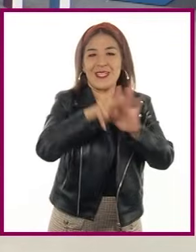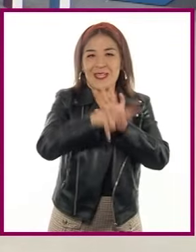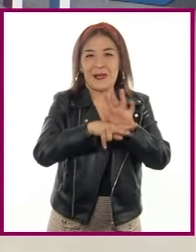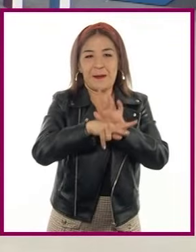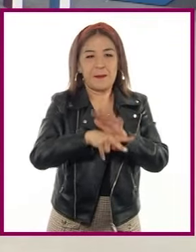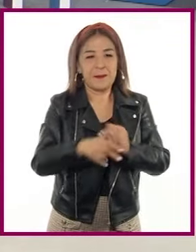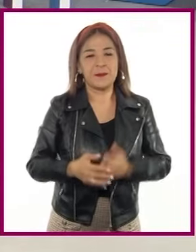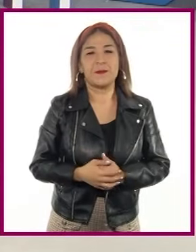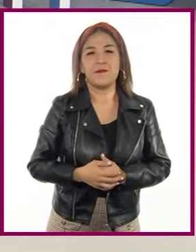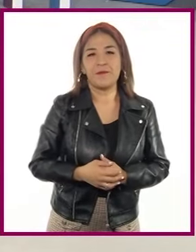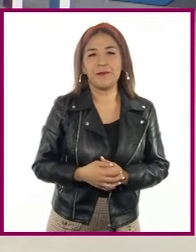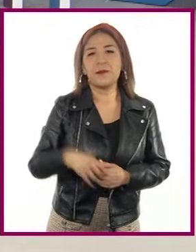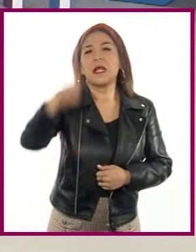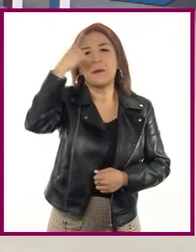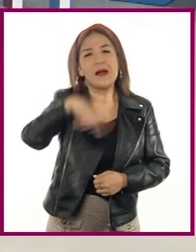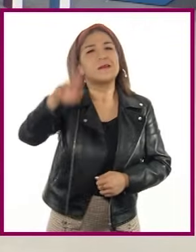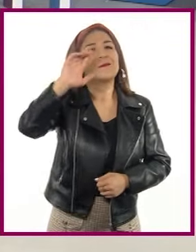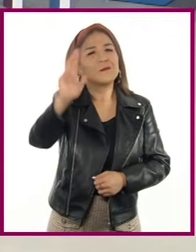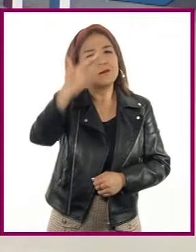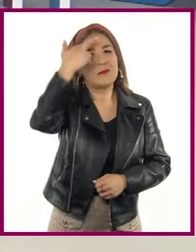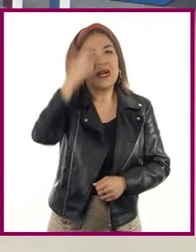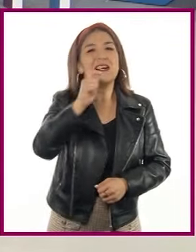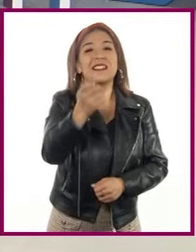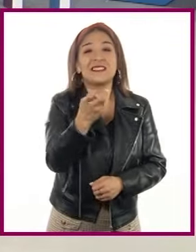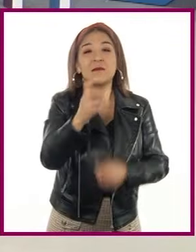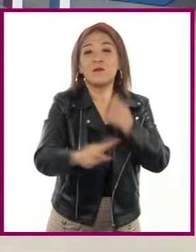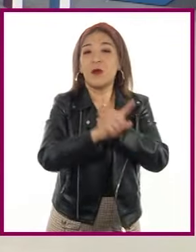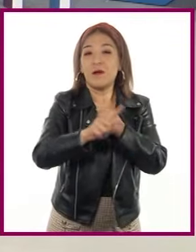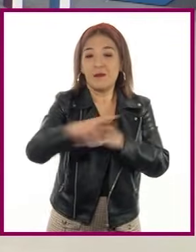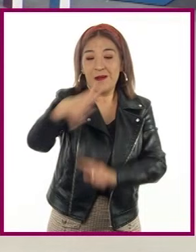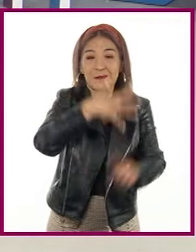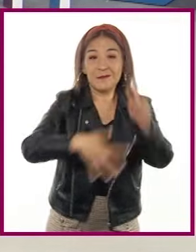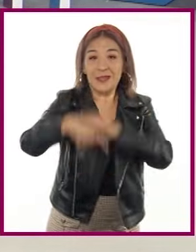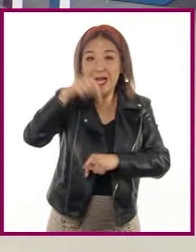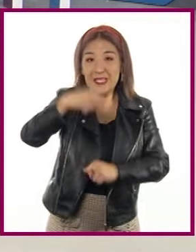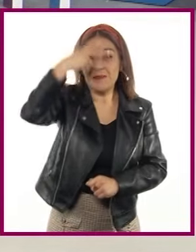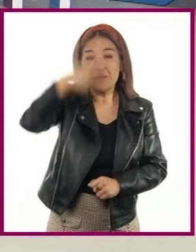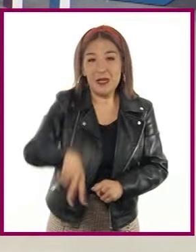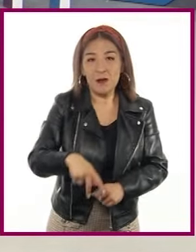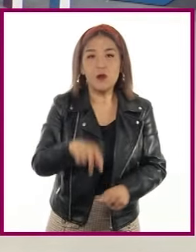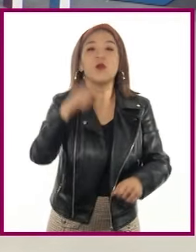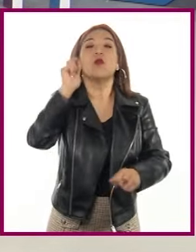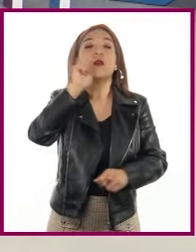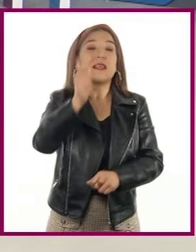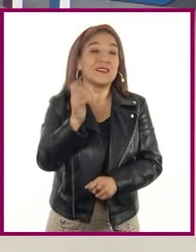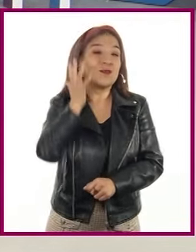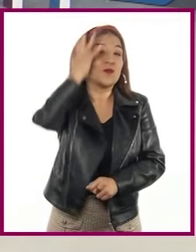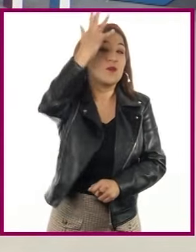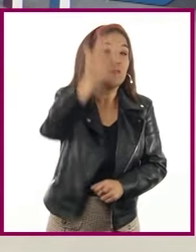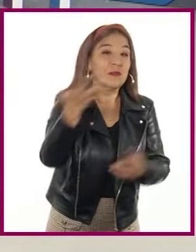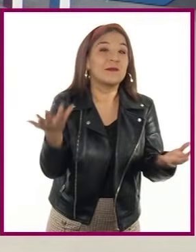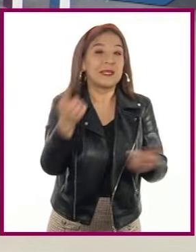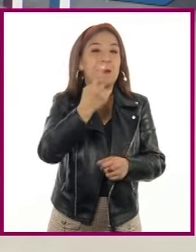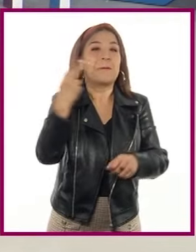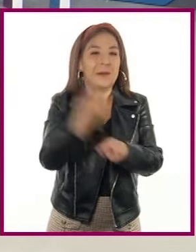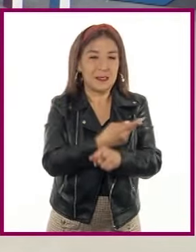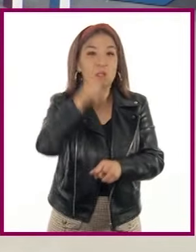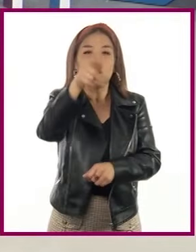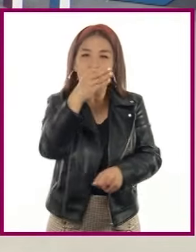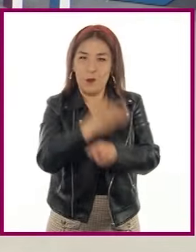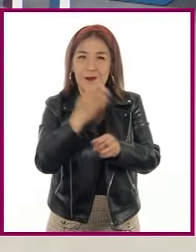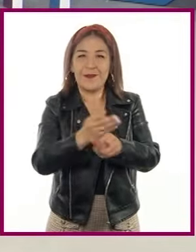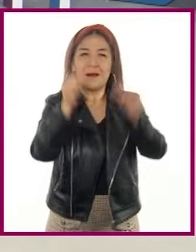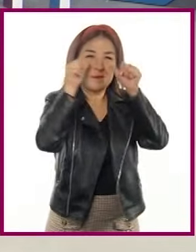con el que recordaremos la situación de la población en México y sus tendencias a futuro. Presten mucha atención